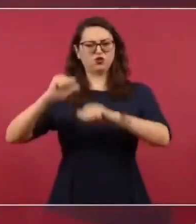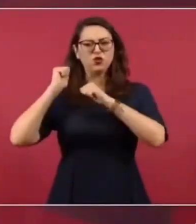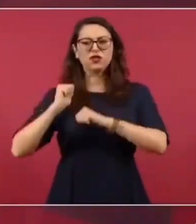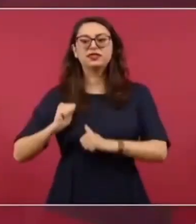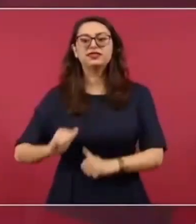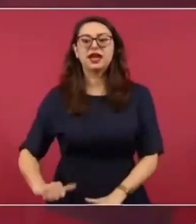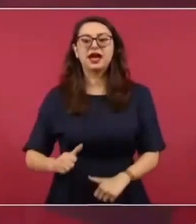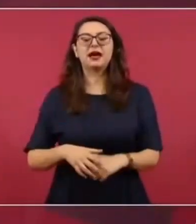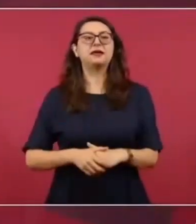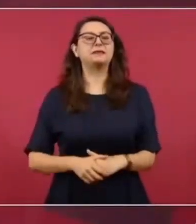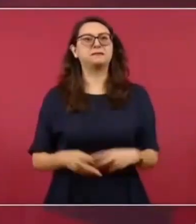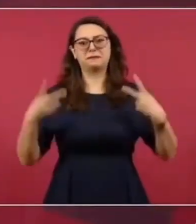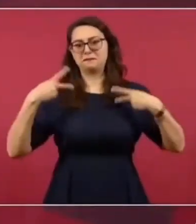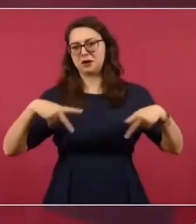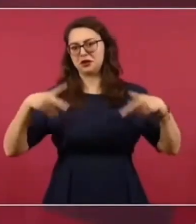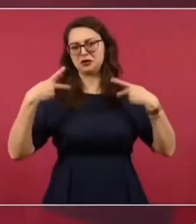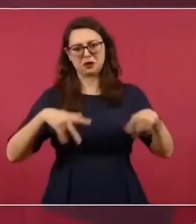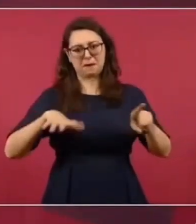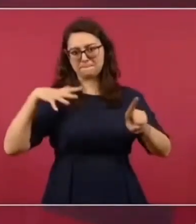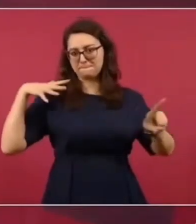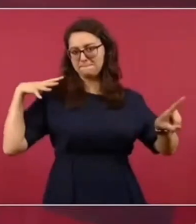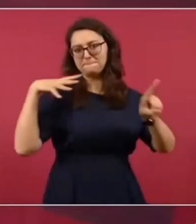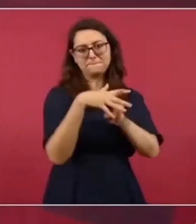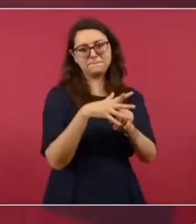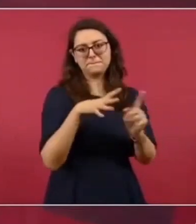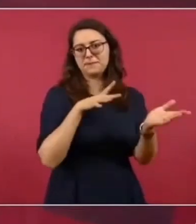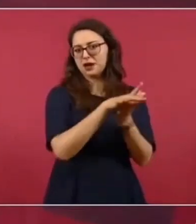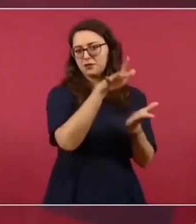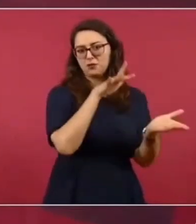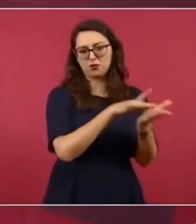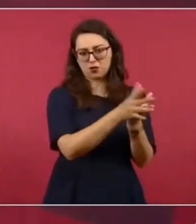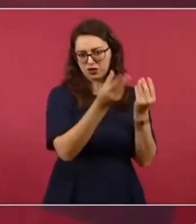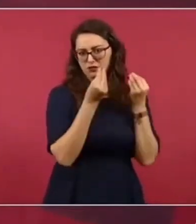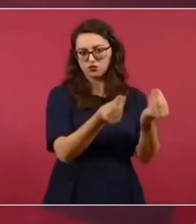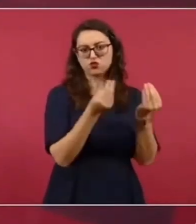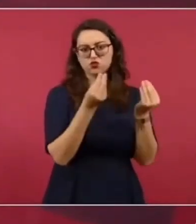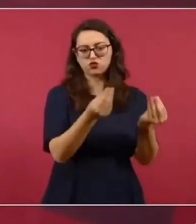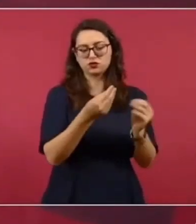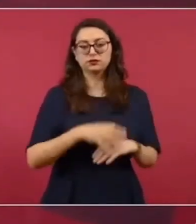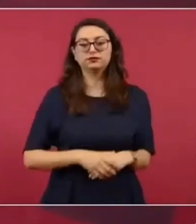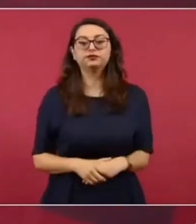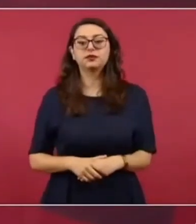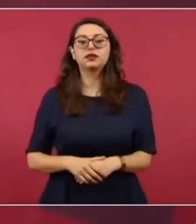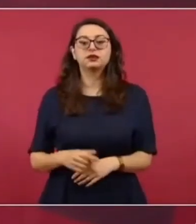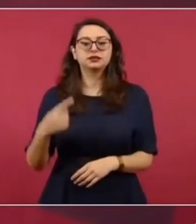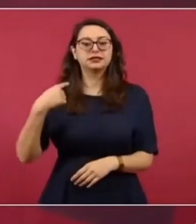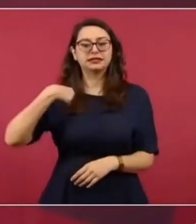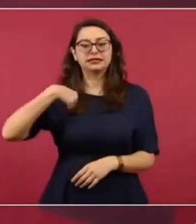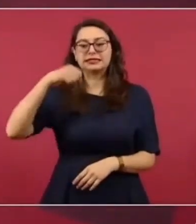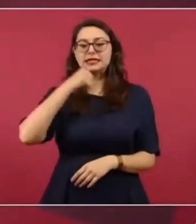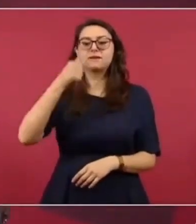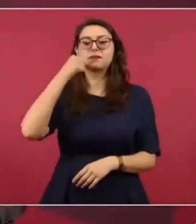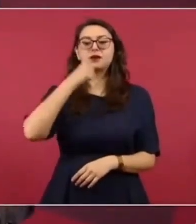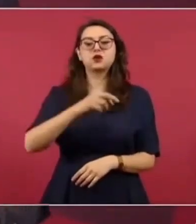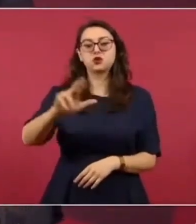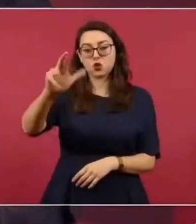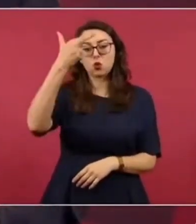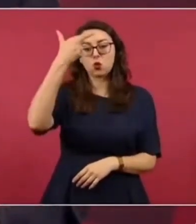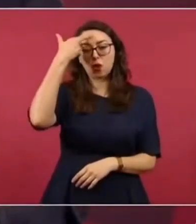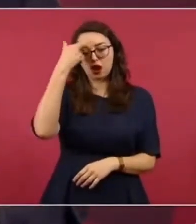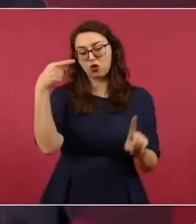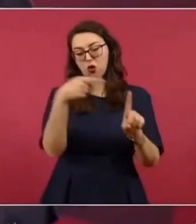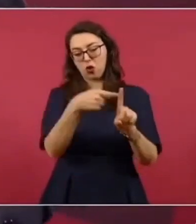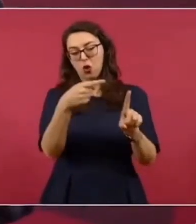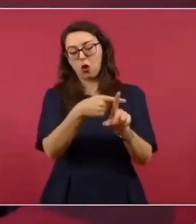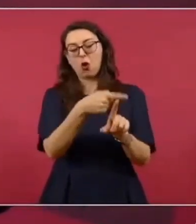y me acuerdo de él porque su apellido es bastante